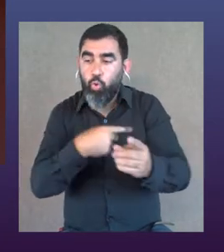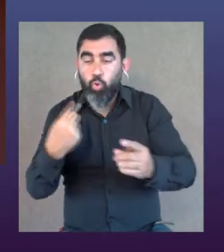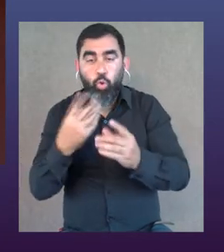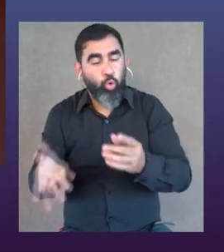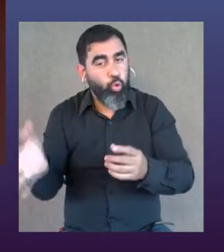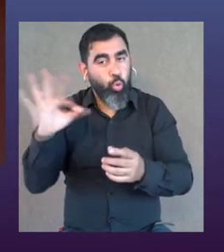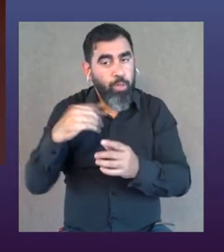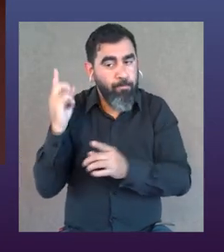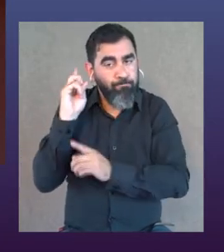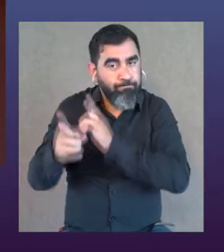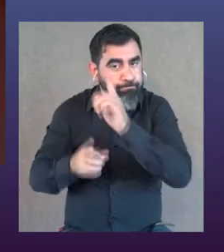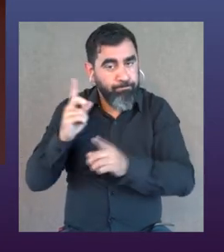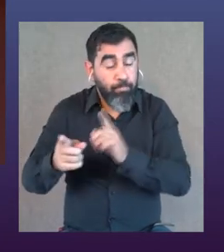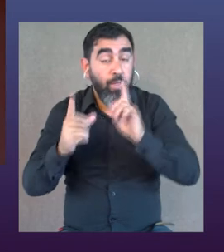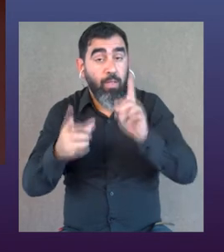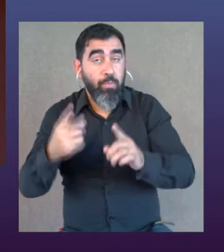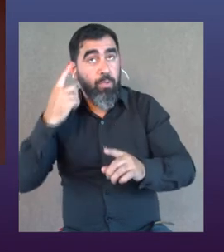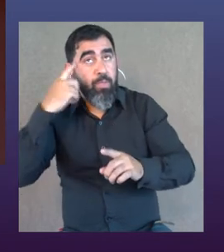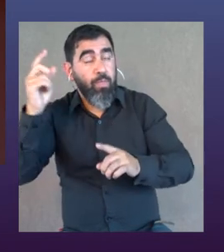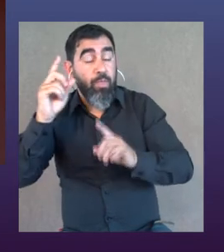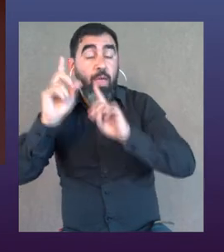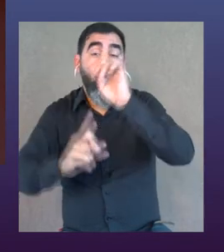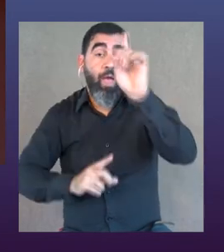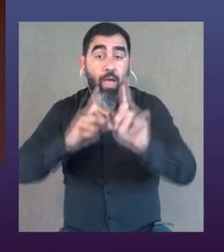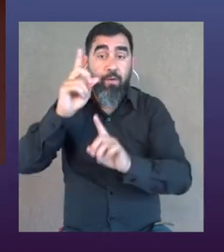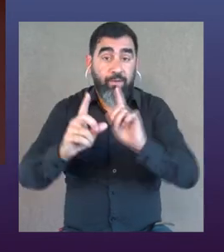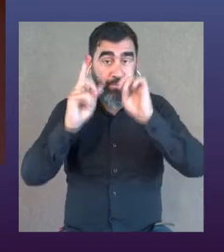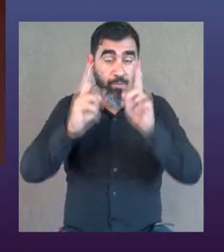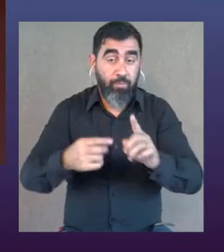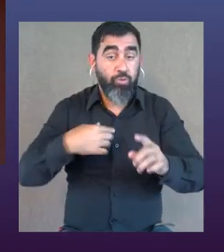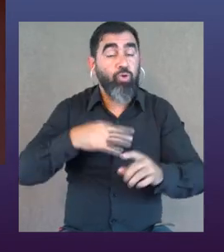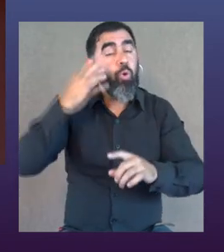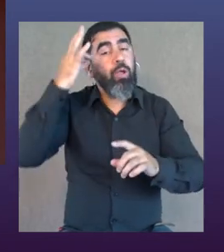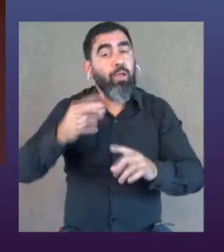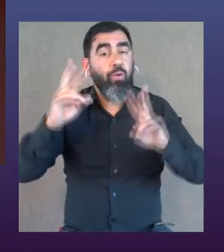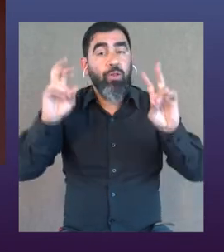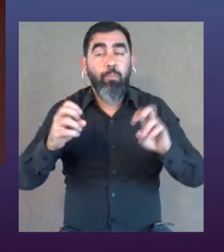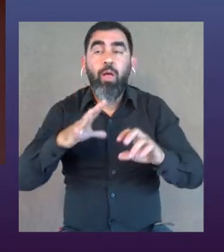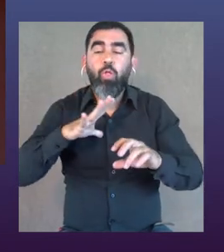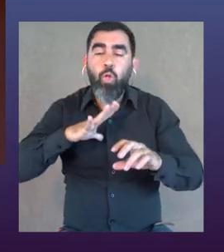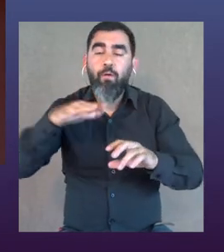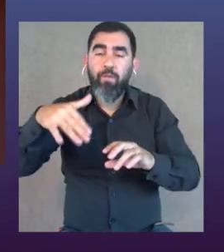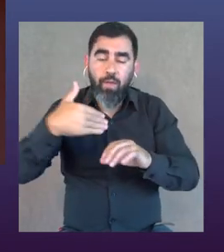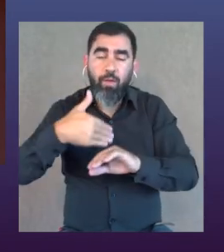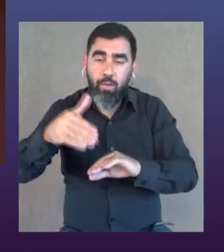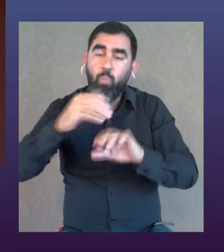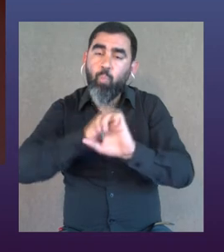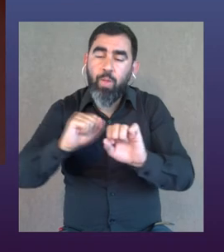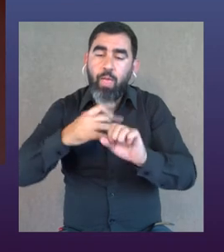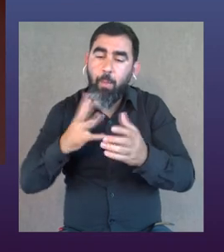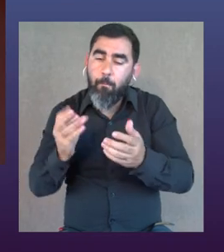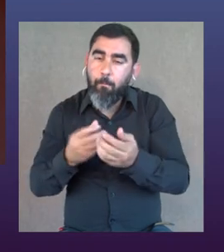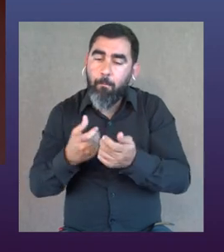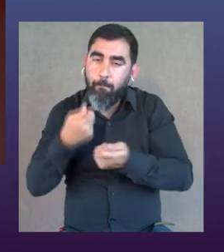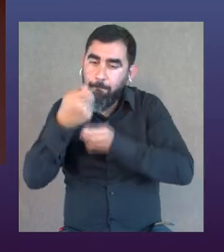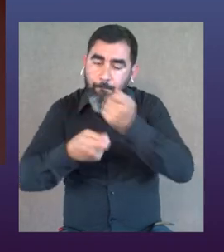creo que tenemos que exigirnos todos los días, y más con este año tan particular también, creo que el tema todavía se puede haber